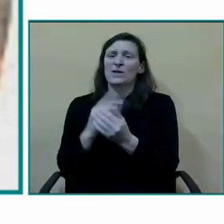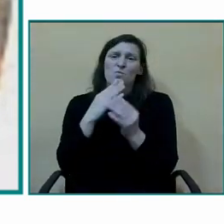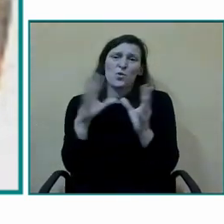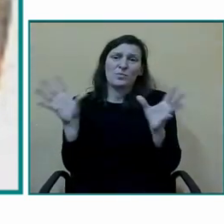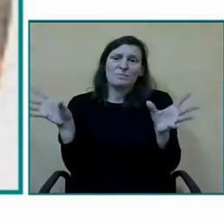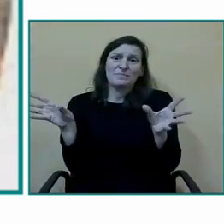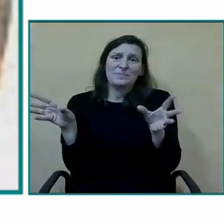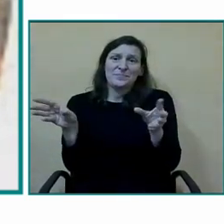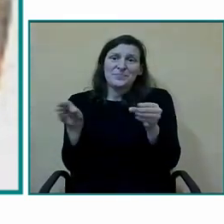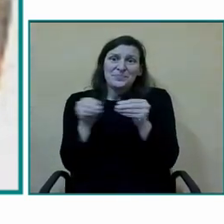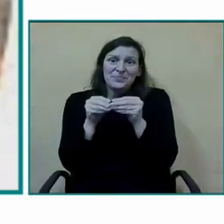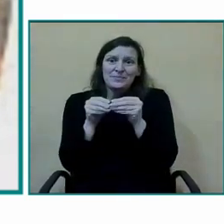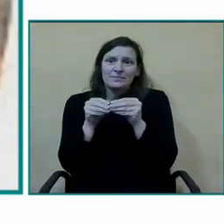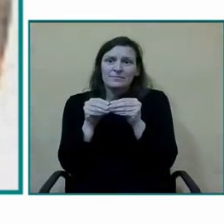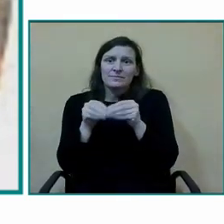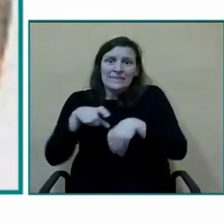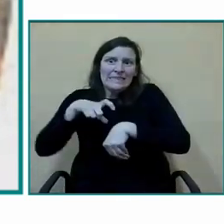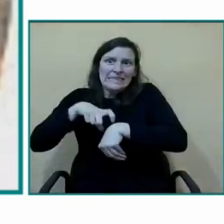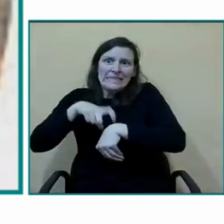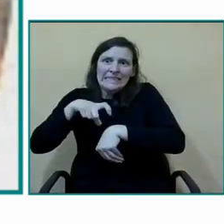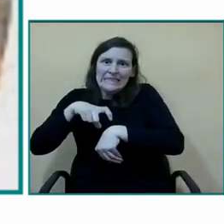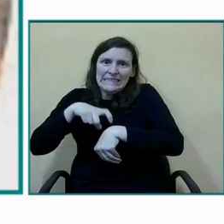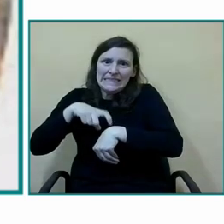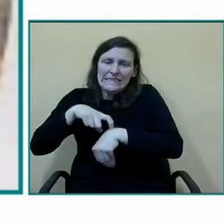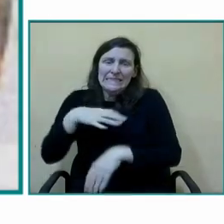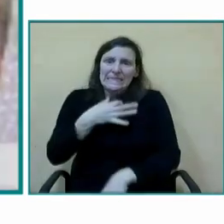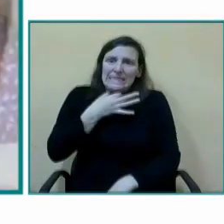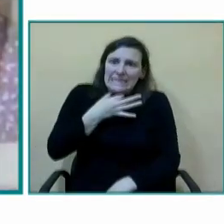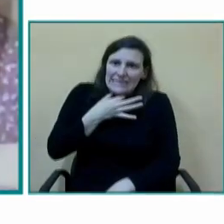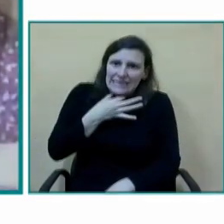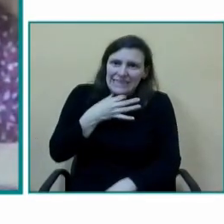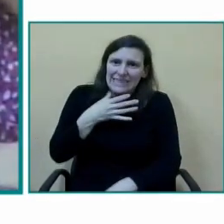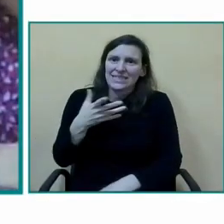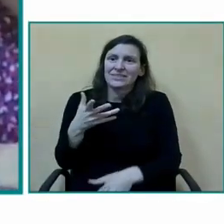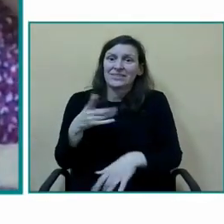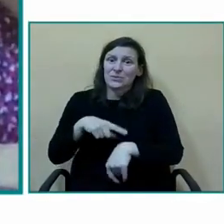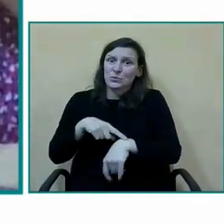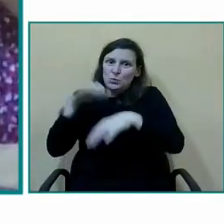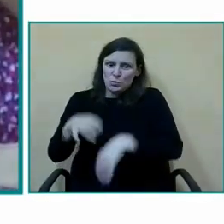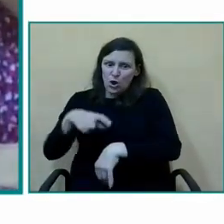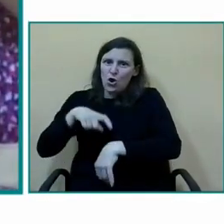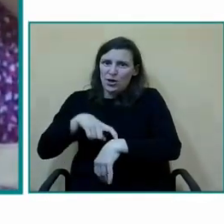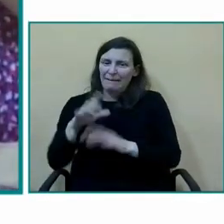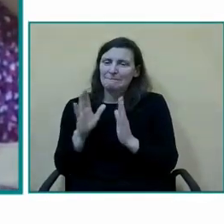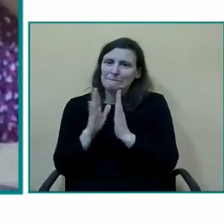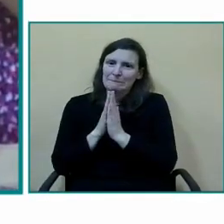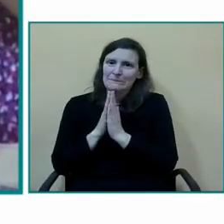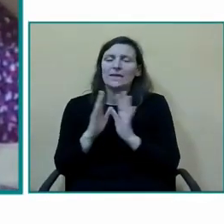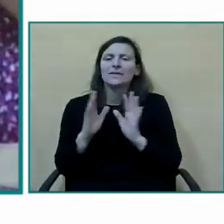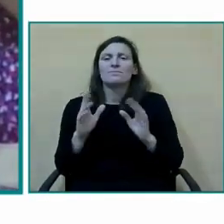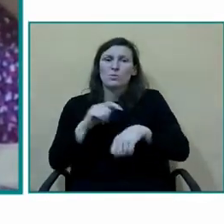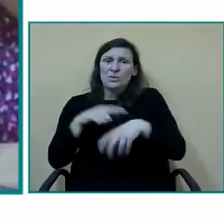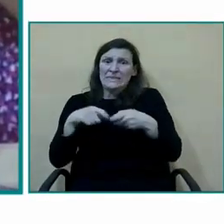yo creo que nos hemos hemos llegado un poco a la hora nos hemos